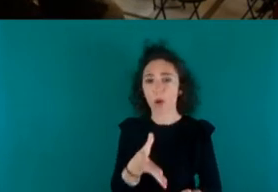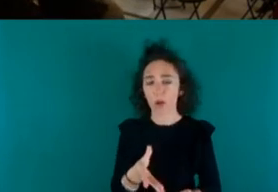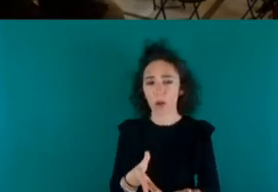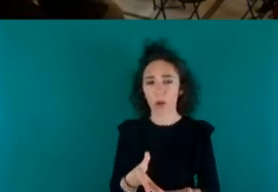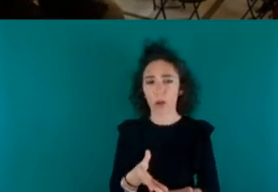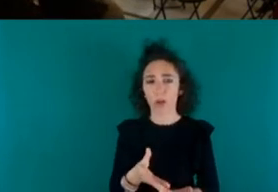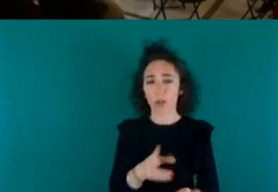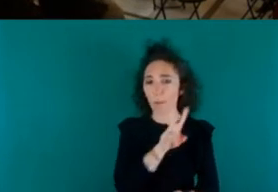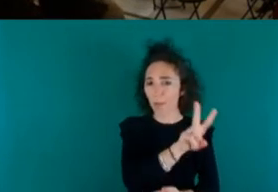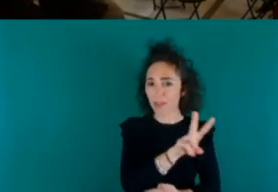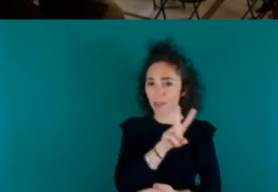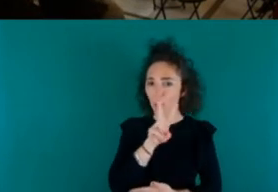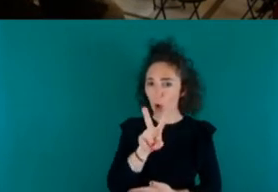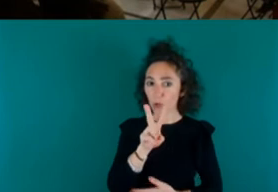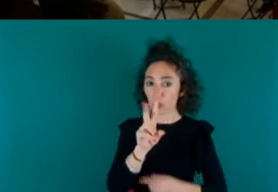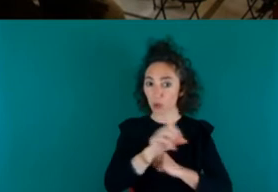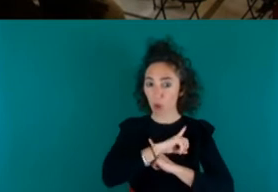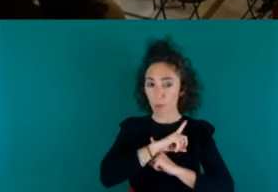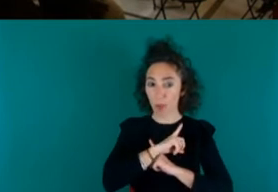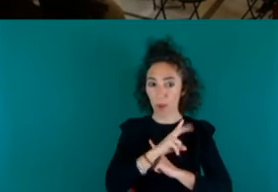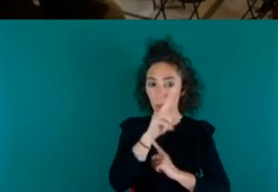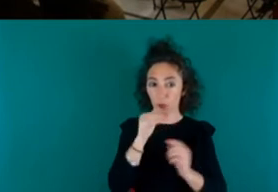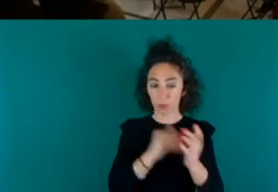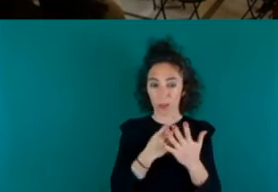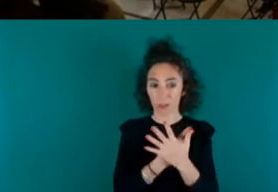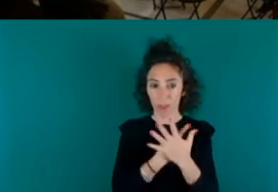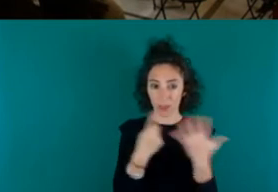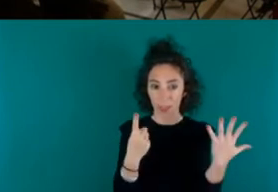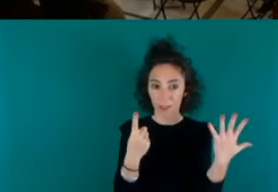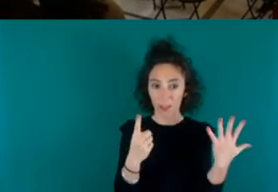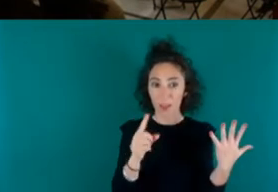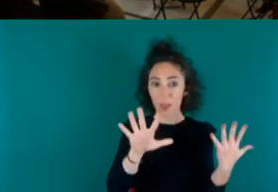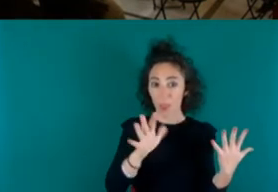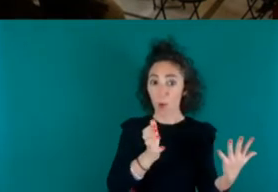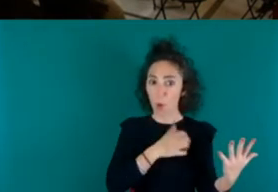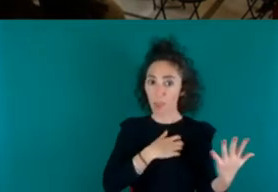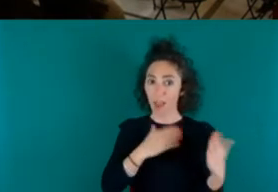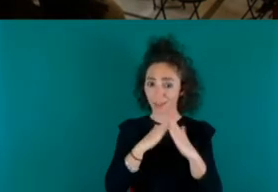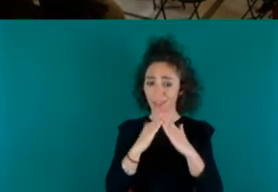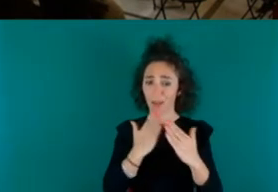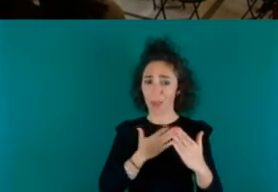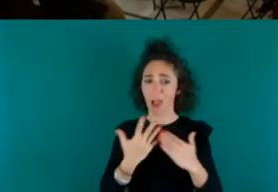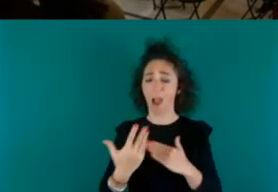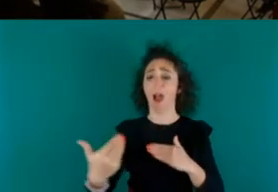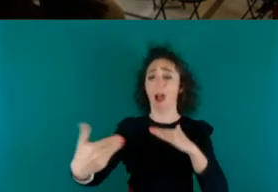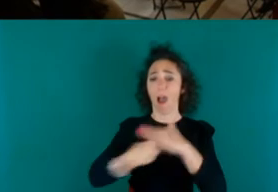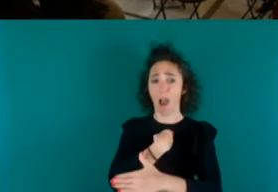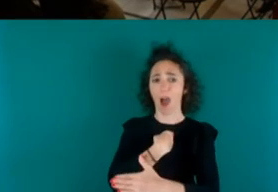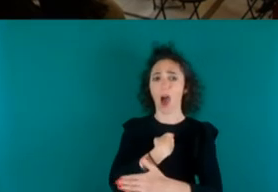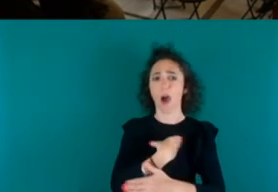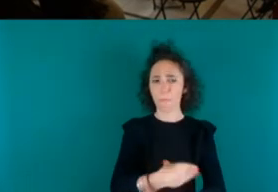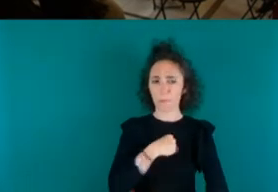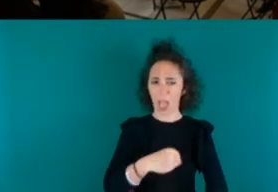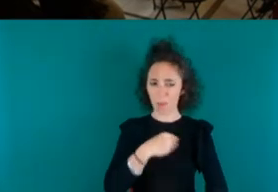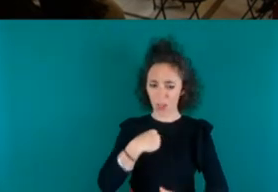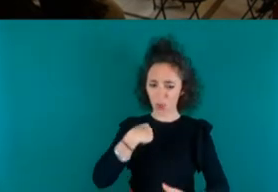22 de novembro 2016 cuando 25 policías vienen a mi casa y empiezan a llevar todos los documentos que